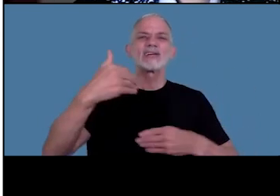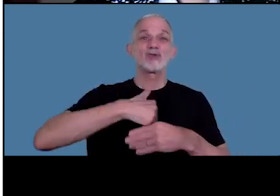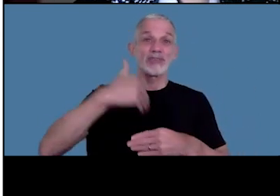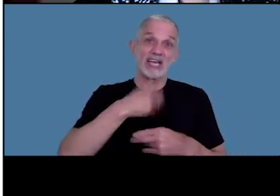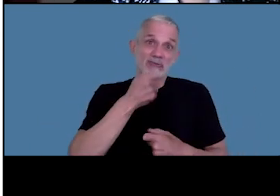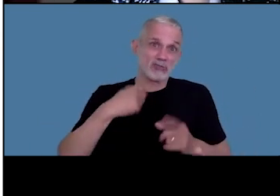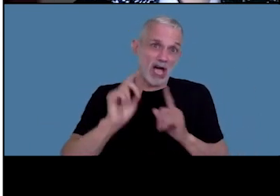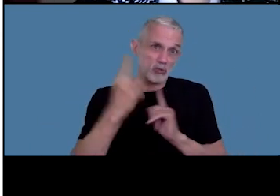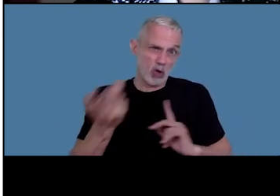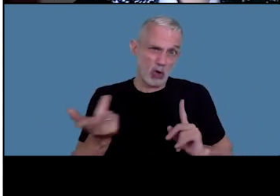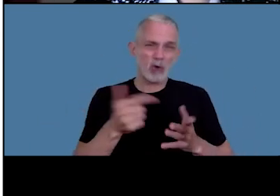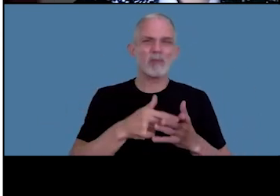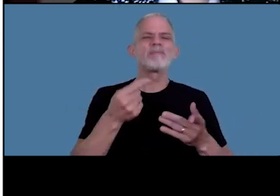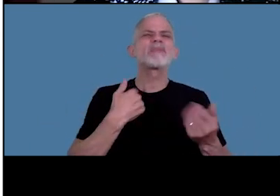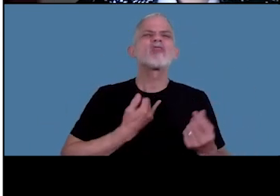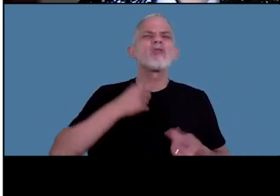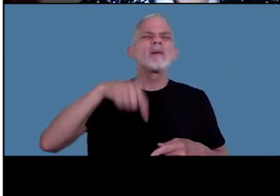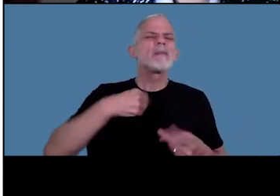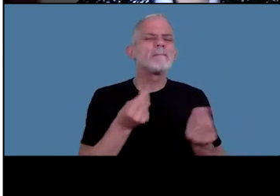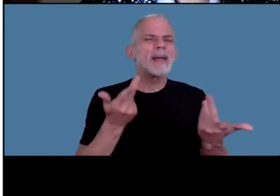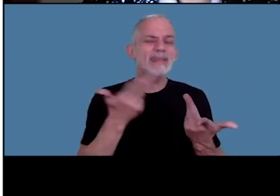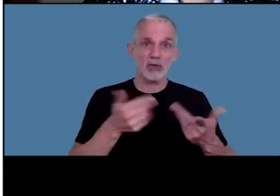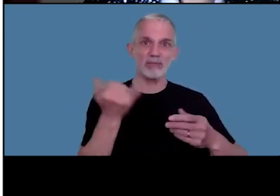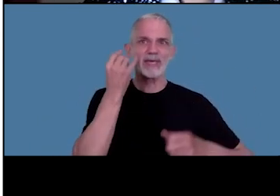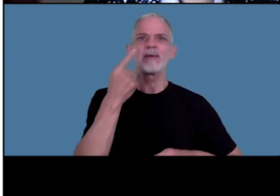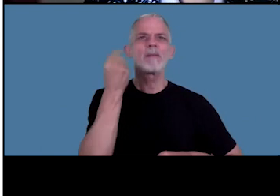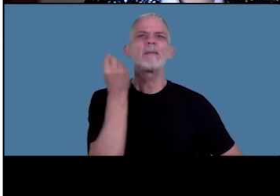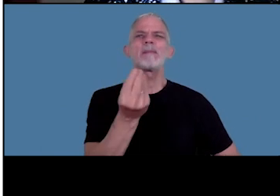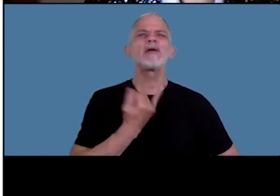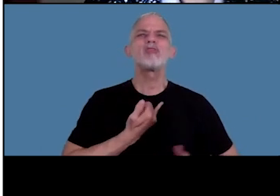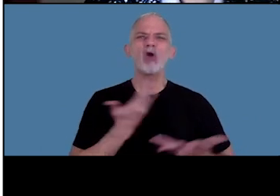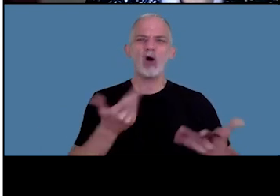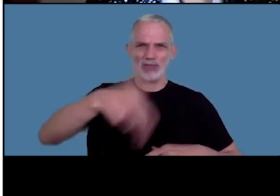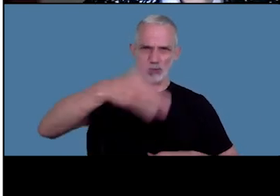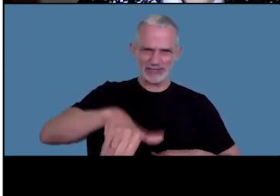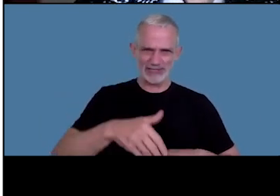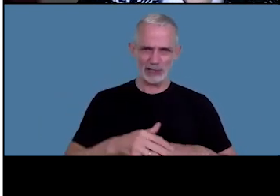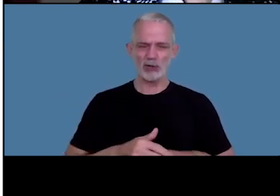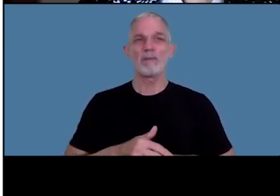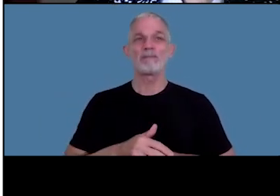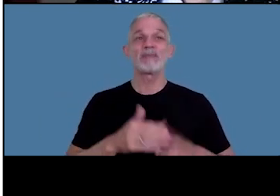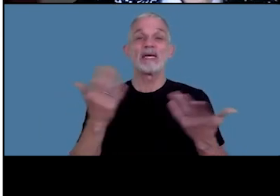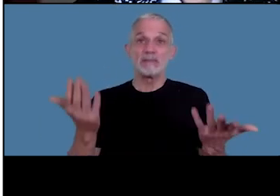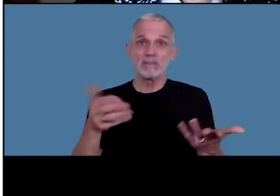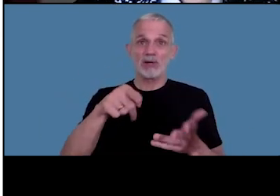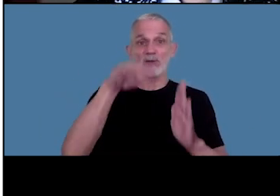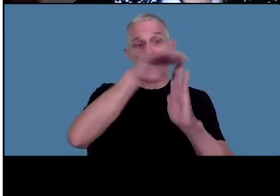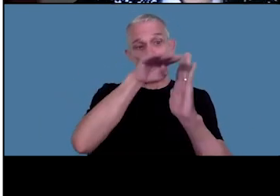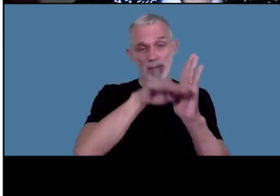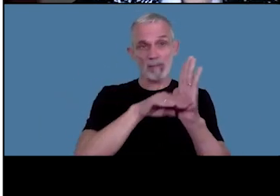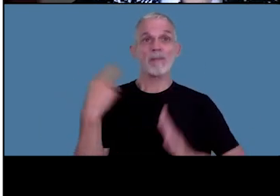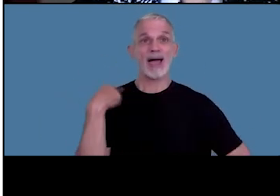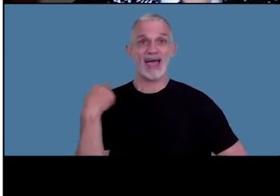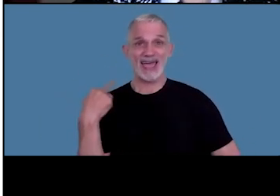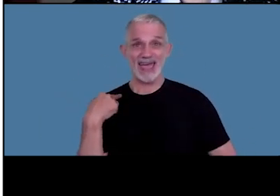autónomo fuente de los mismos y residencia del empleador por ello los empleadores